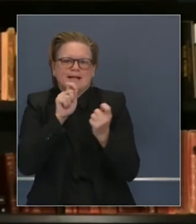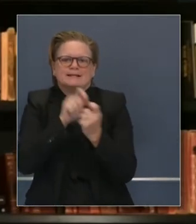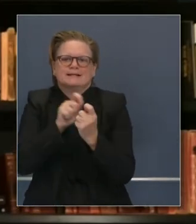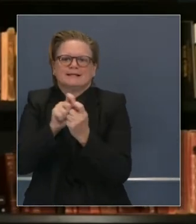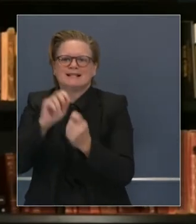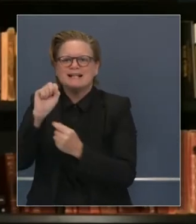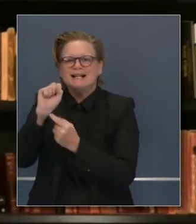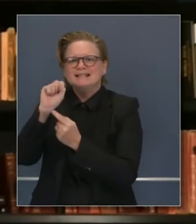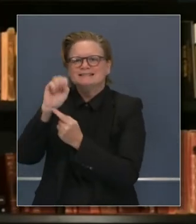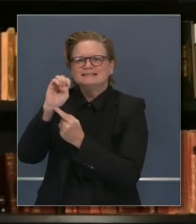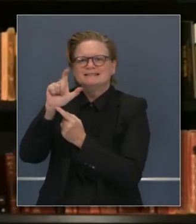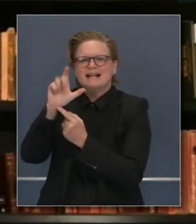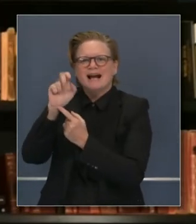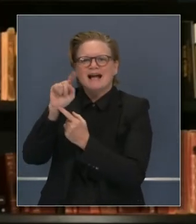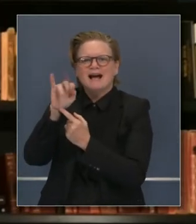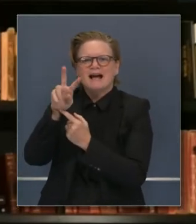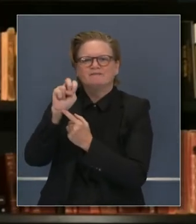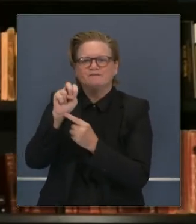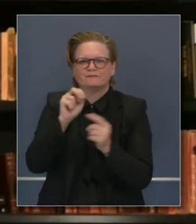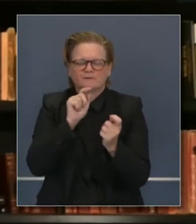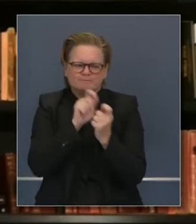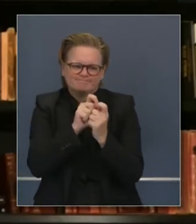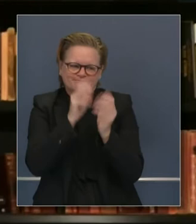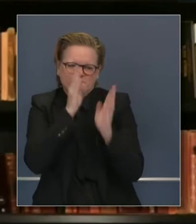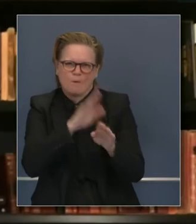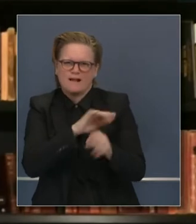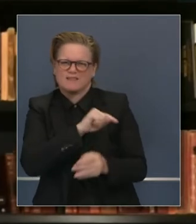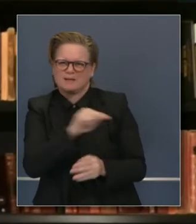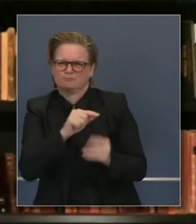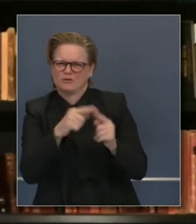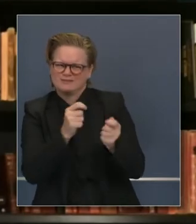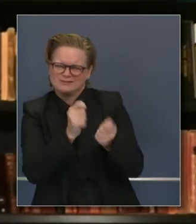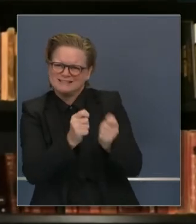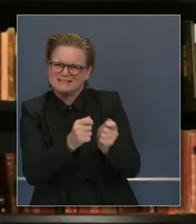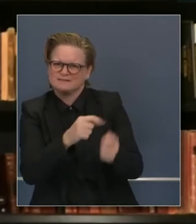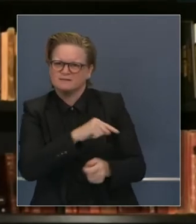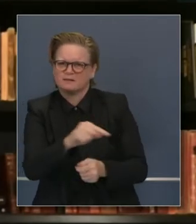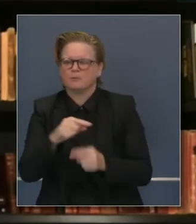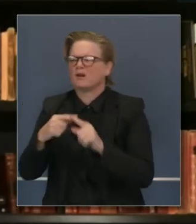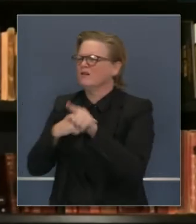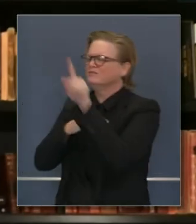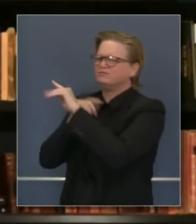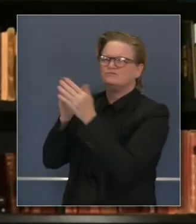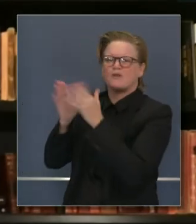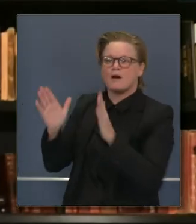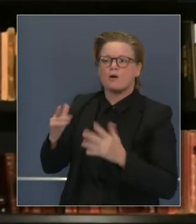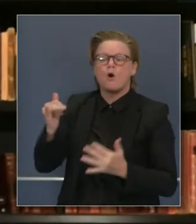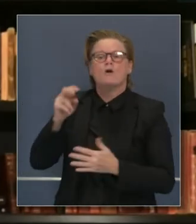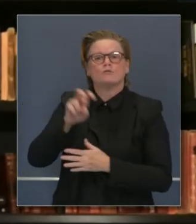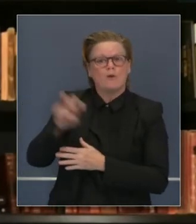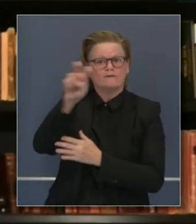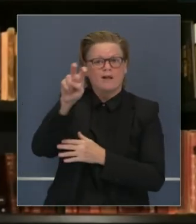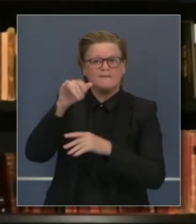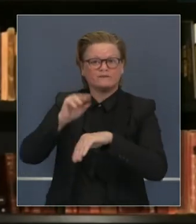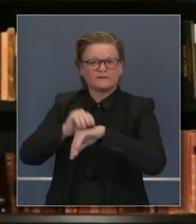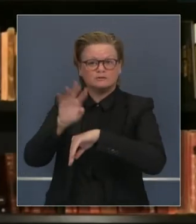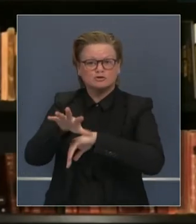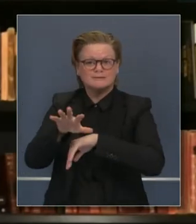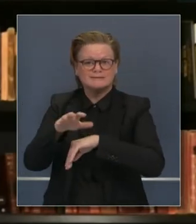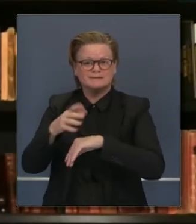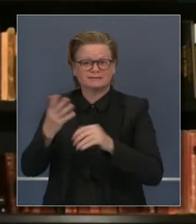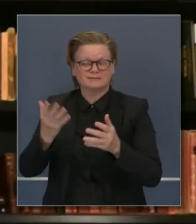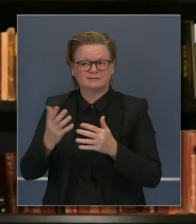a la gente que siga usando estos protocolos de seguridad. Vamos ahora con el Dr. Galley, porque es importante esa pregunta que hizo usted sobre los